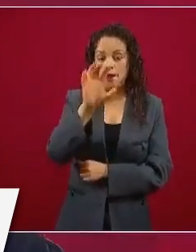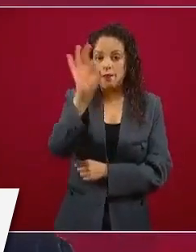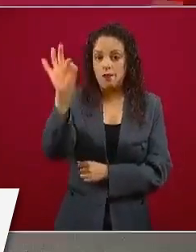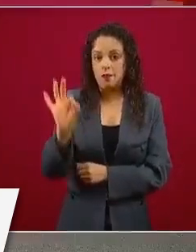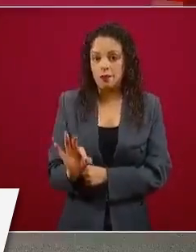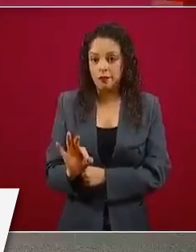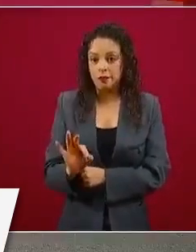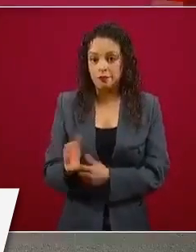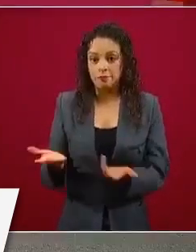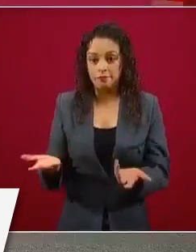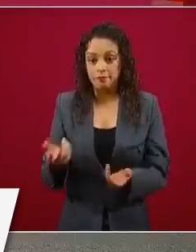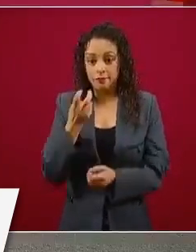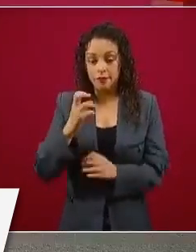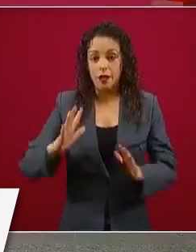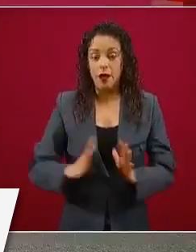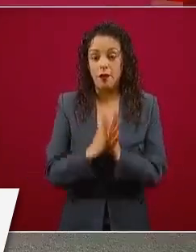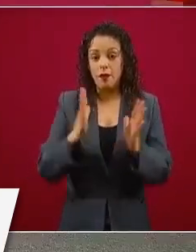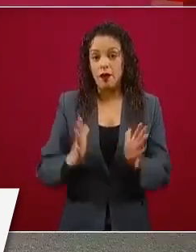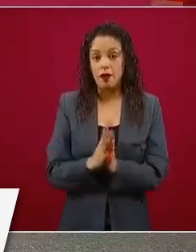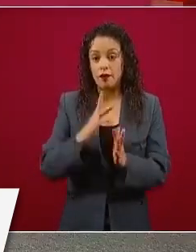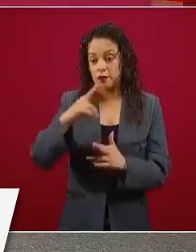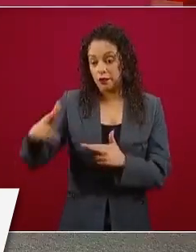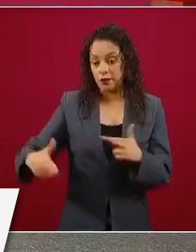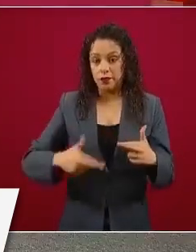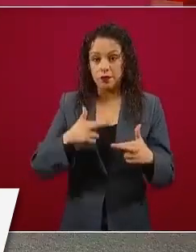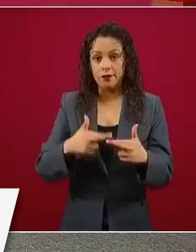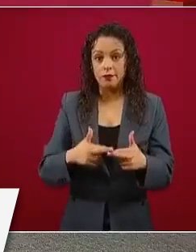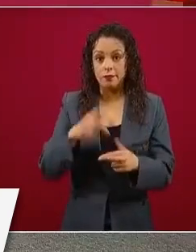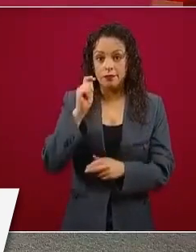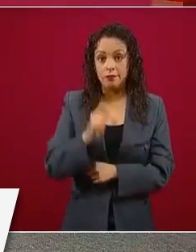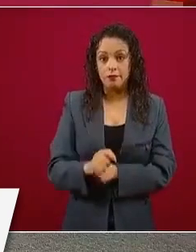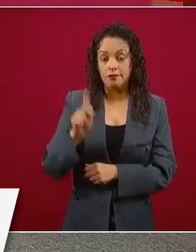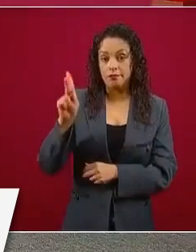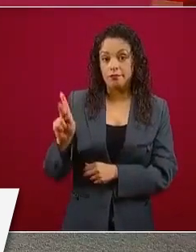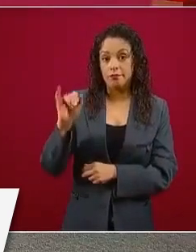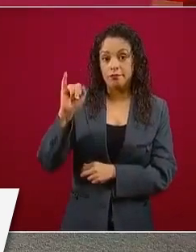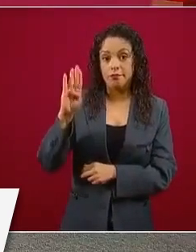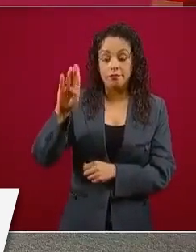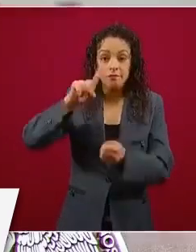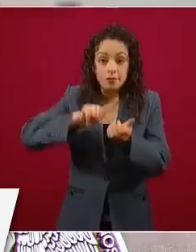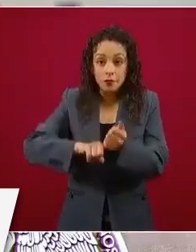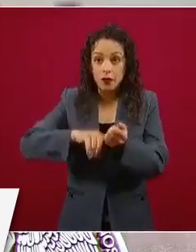en el Producto Interno Bruto mundial